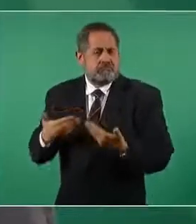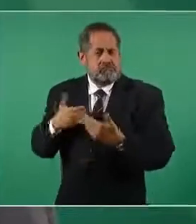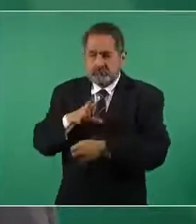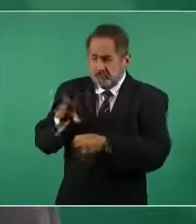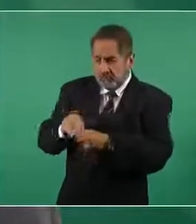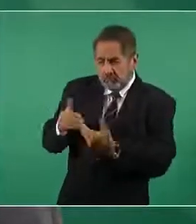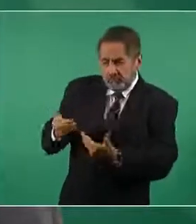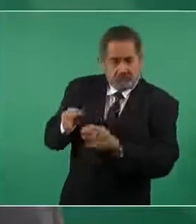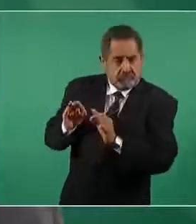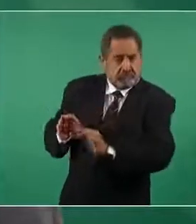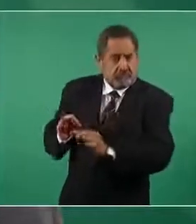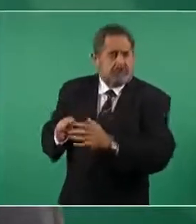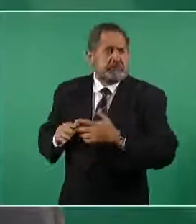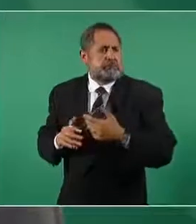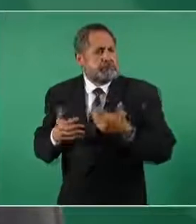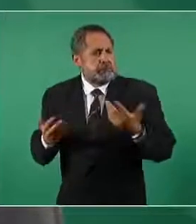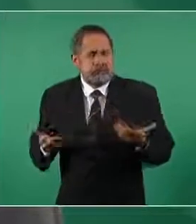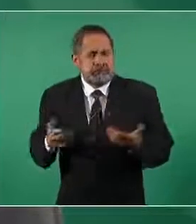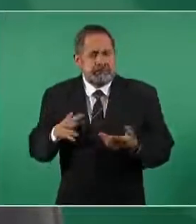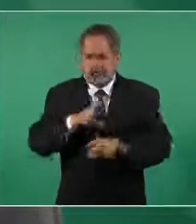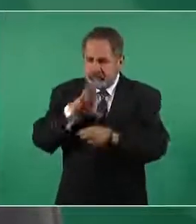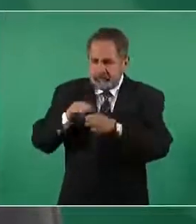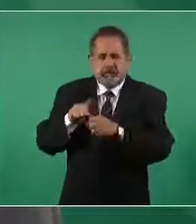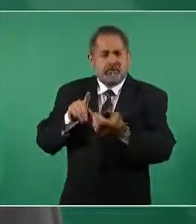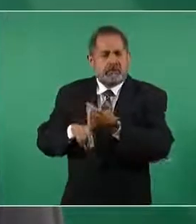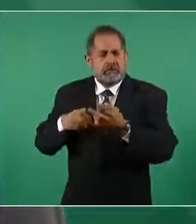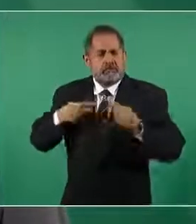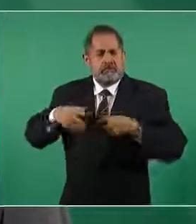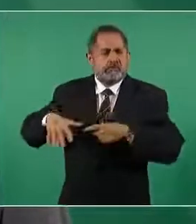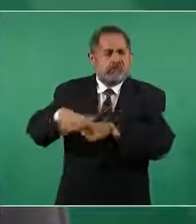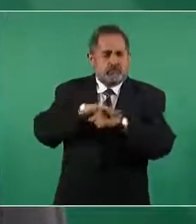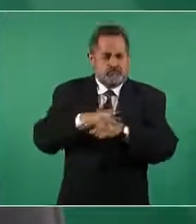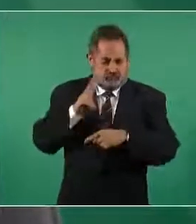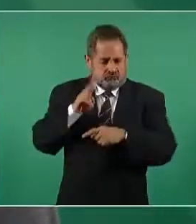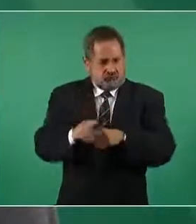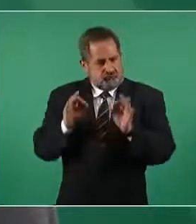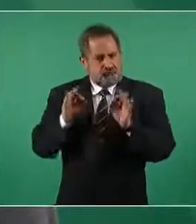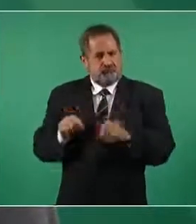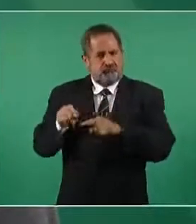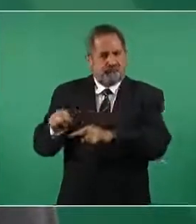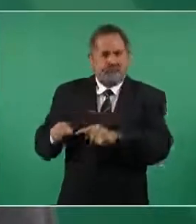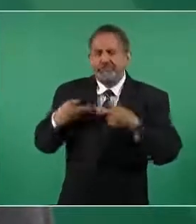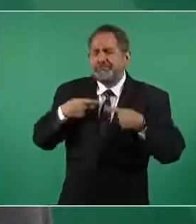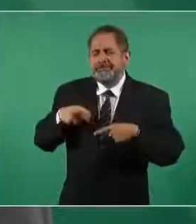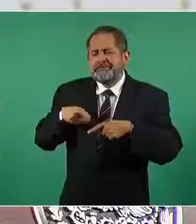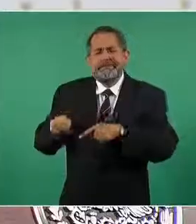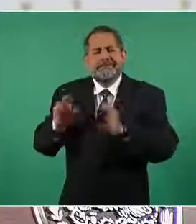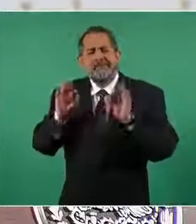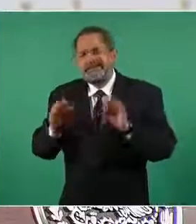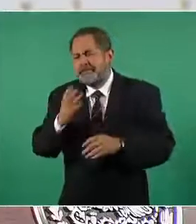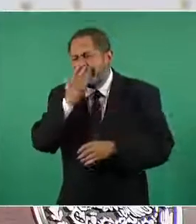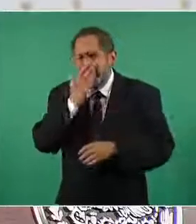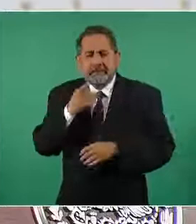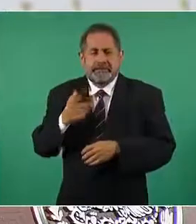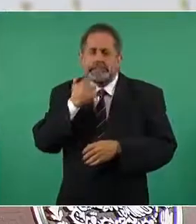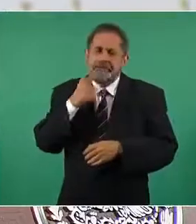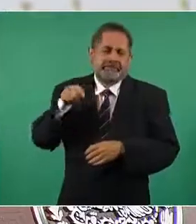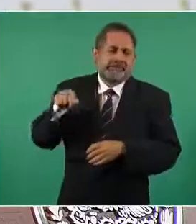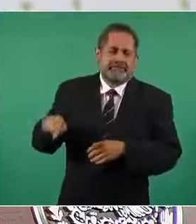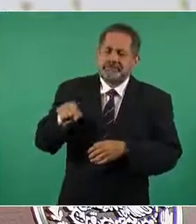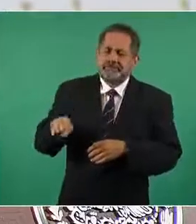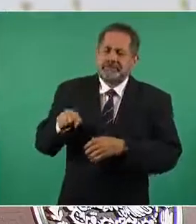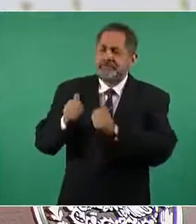en los pueblos en las comunidades de origen la gente prefiere